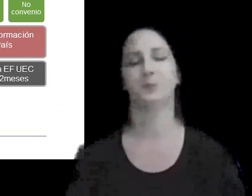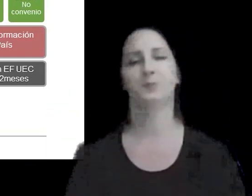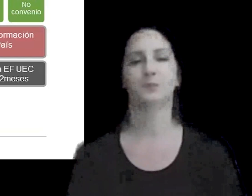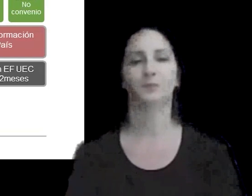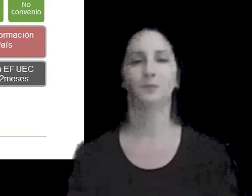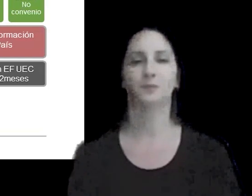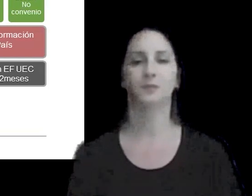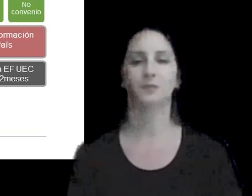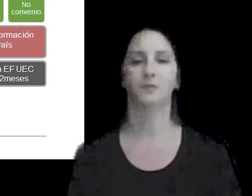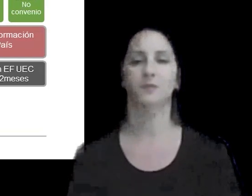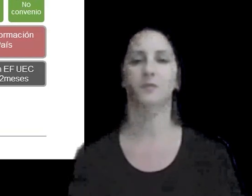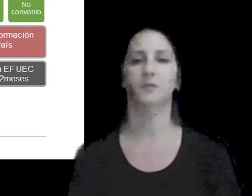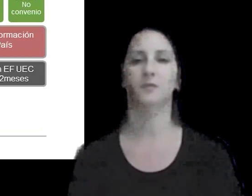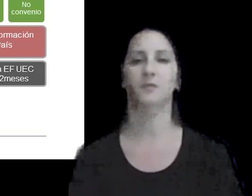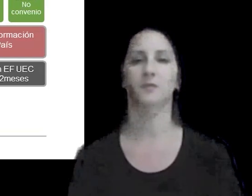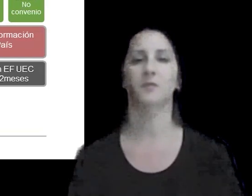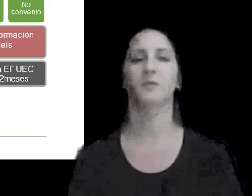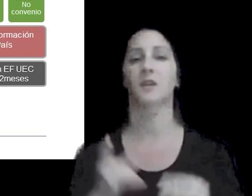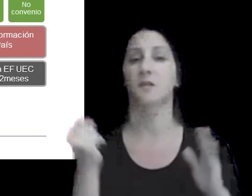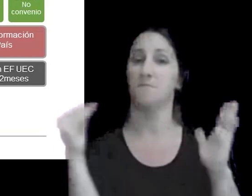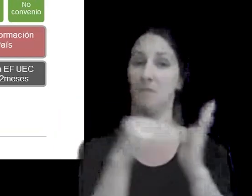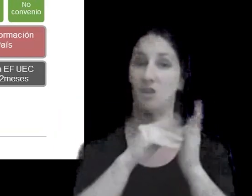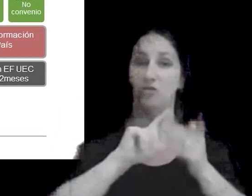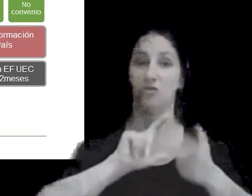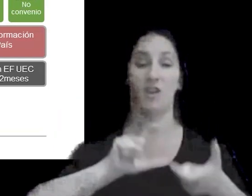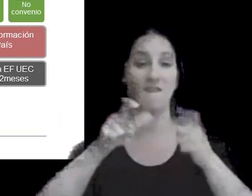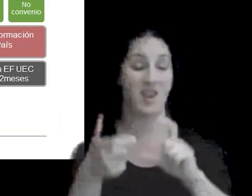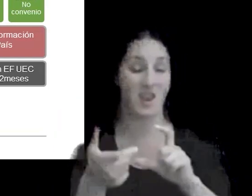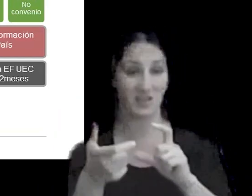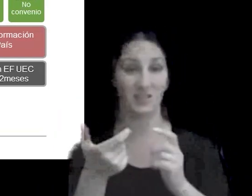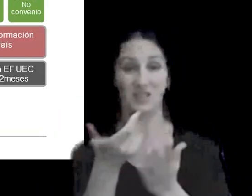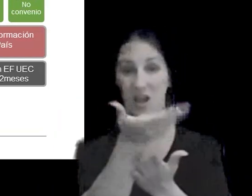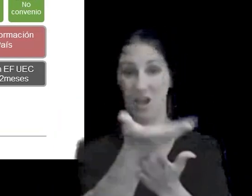el régimen de precio de transferencia tiene